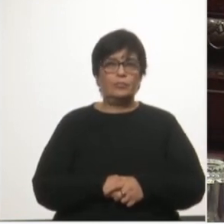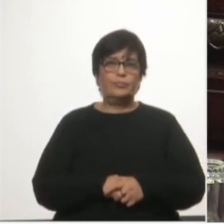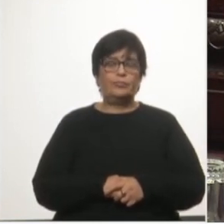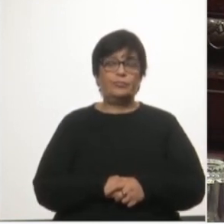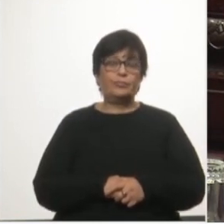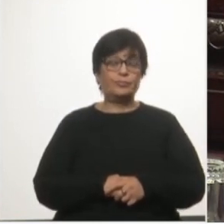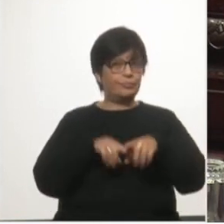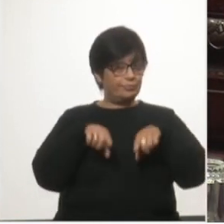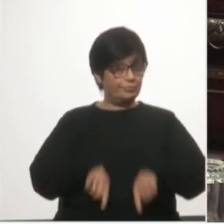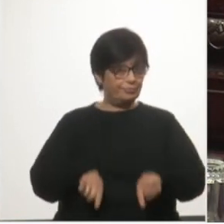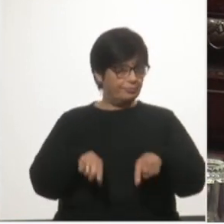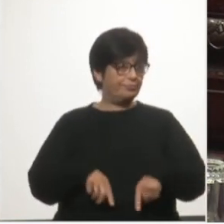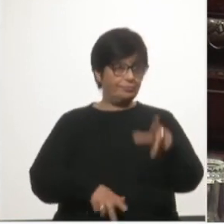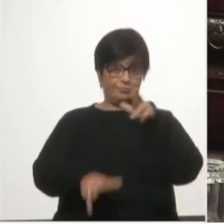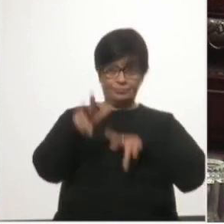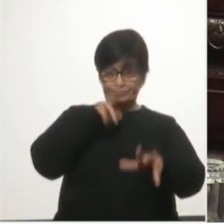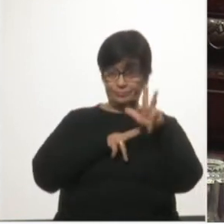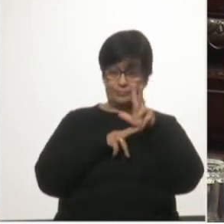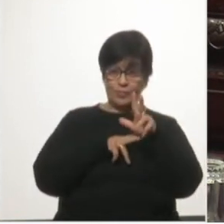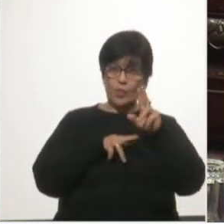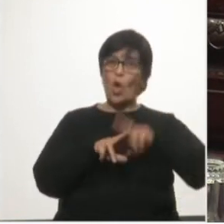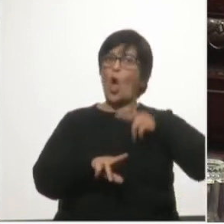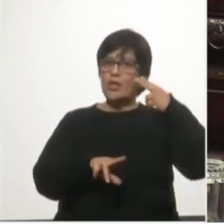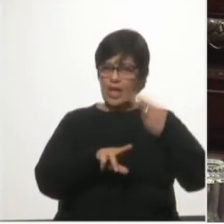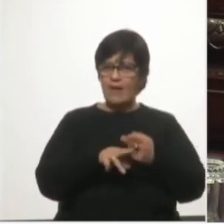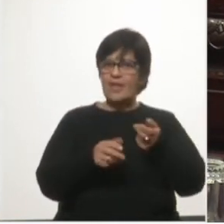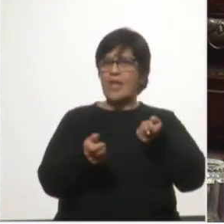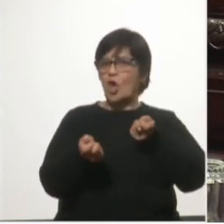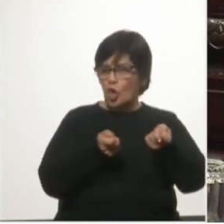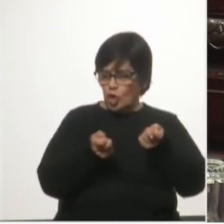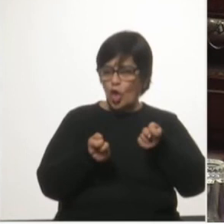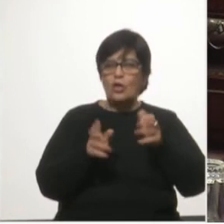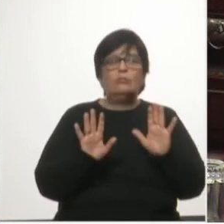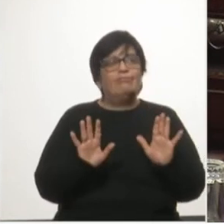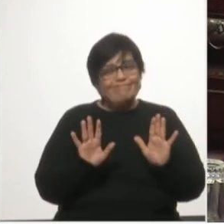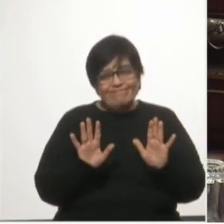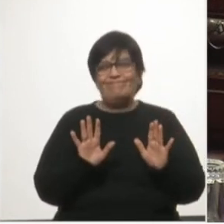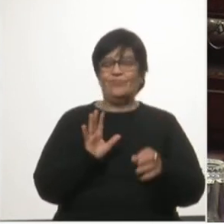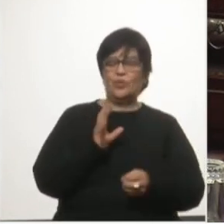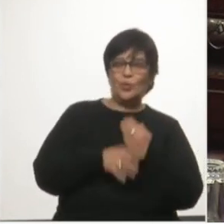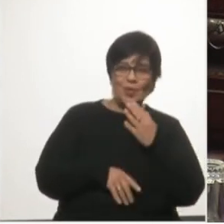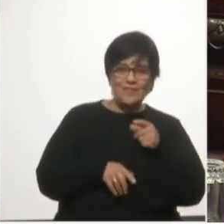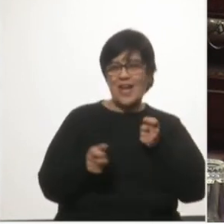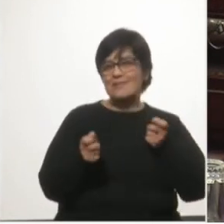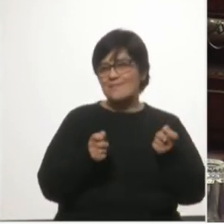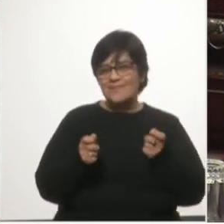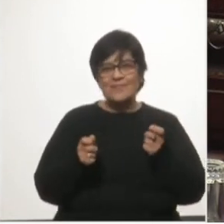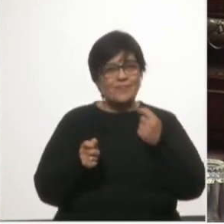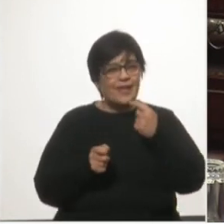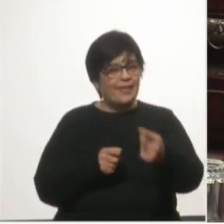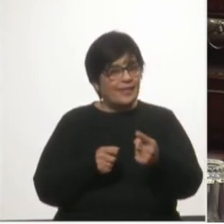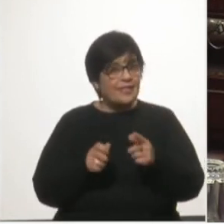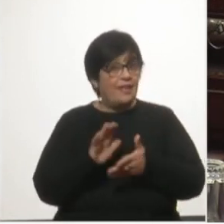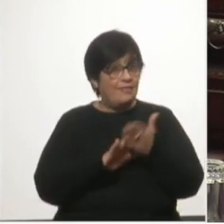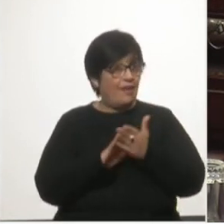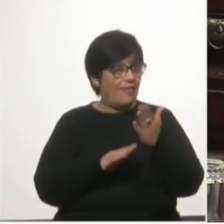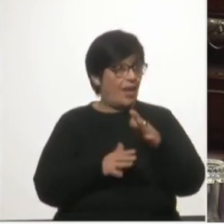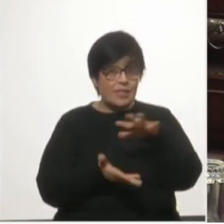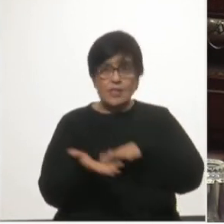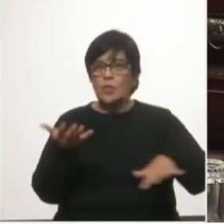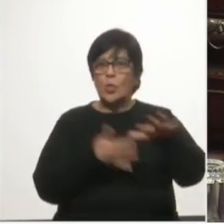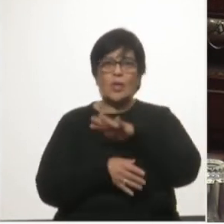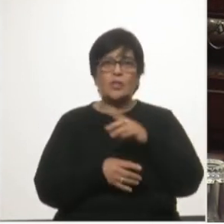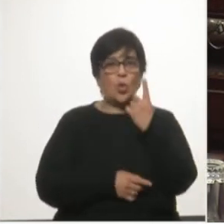el ministro Geber nos habla de una nueva regulación en realidad la nueva regulación con la que se pretende enfrentar el nuevo escenario